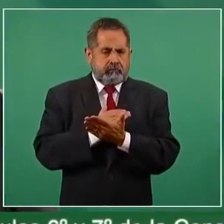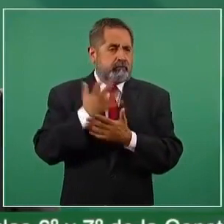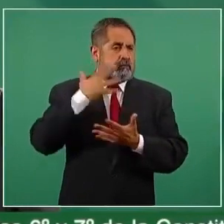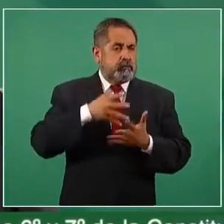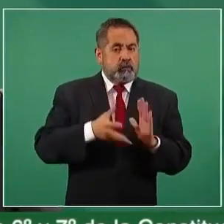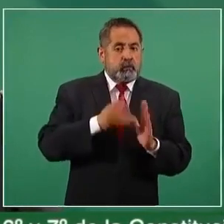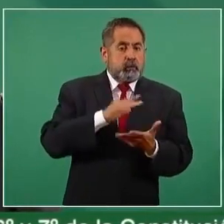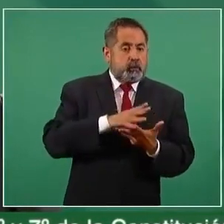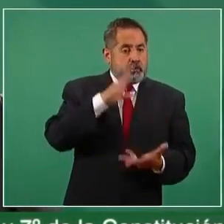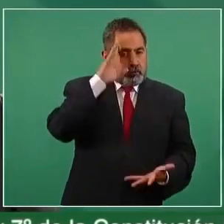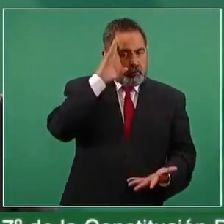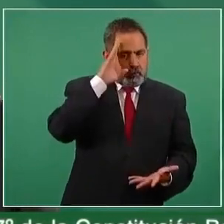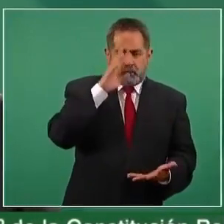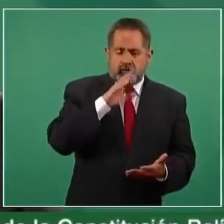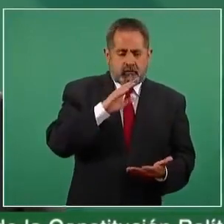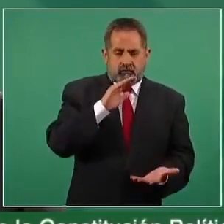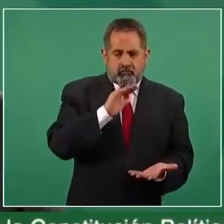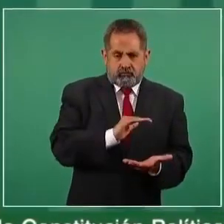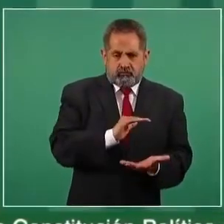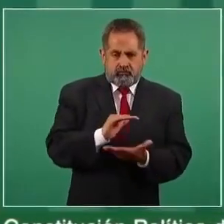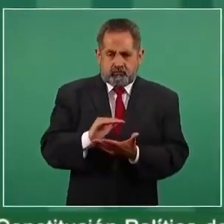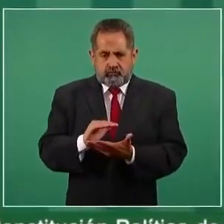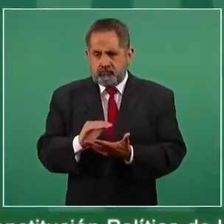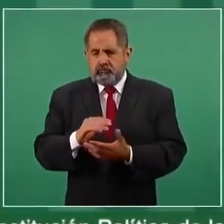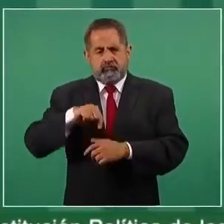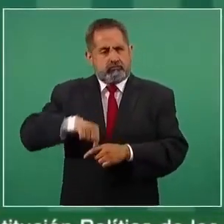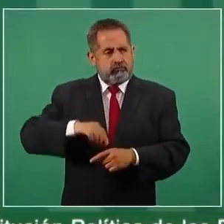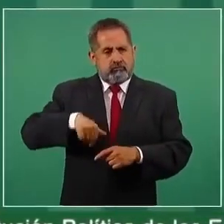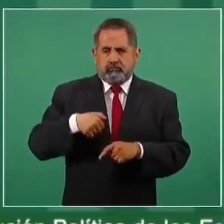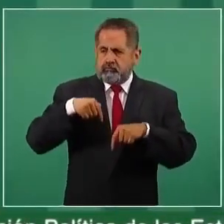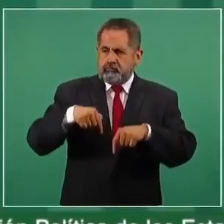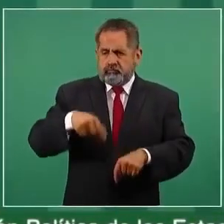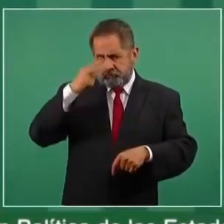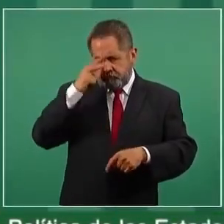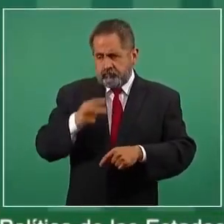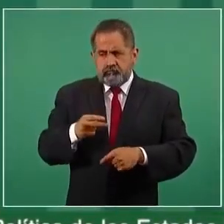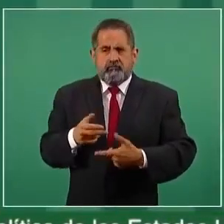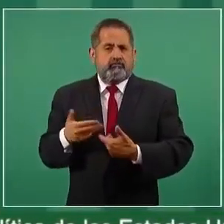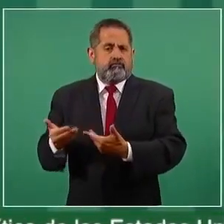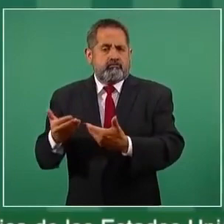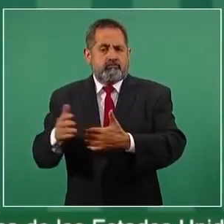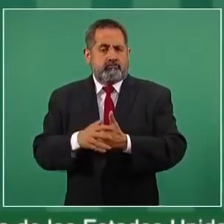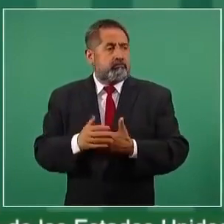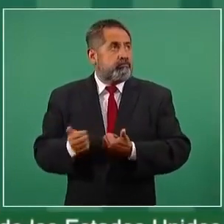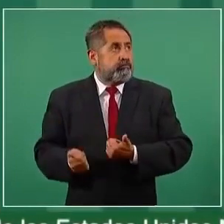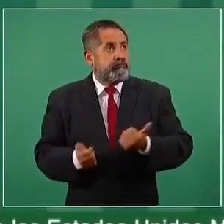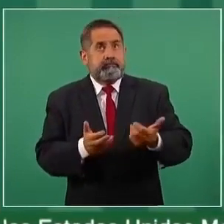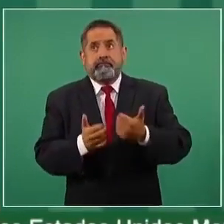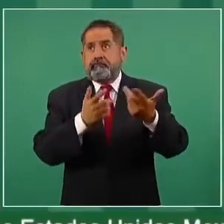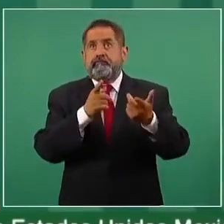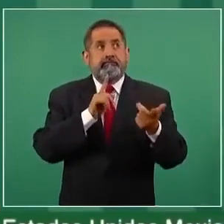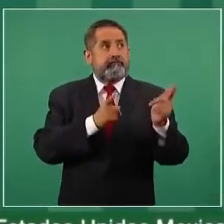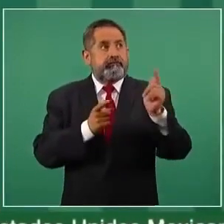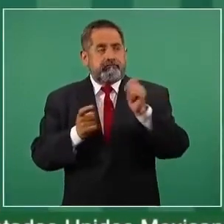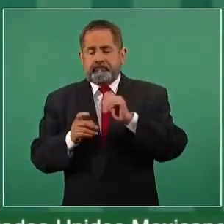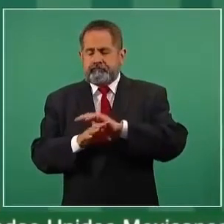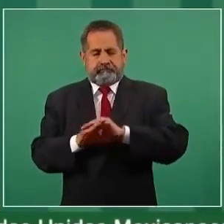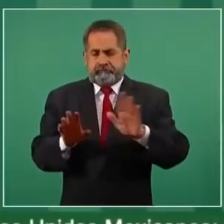conservar más petróleo, no disponer de este recurso